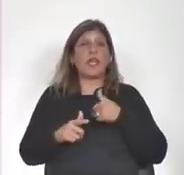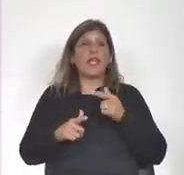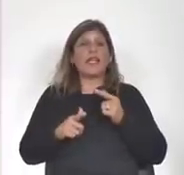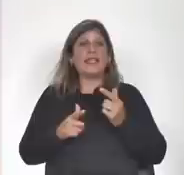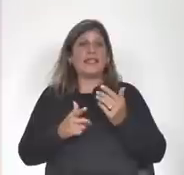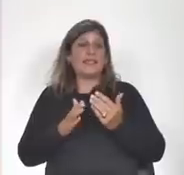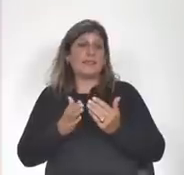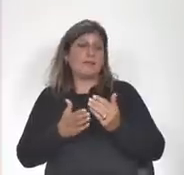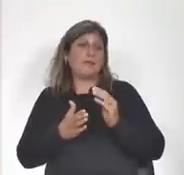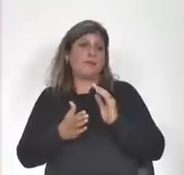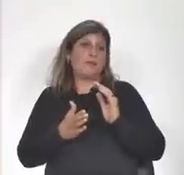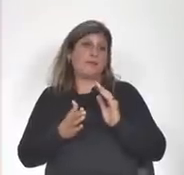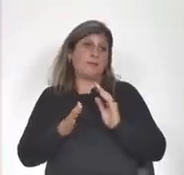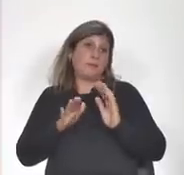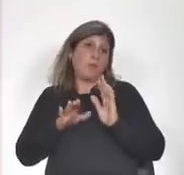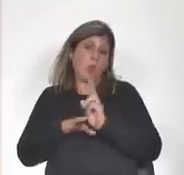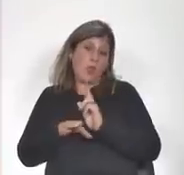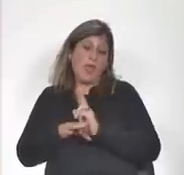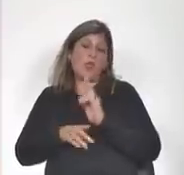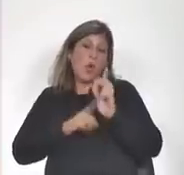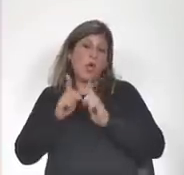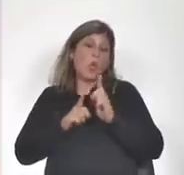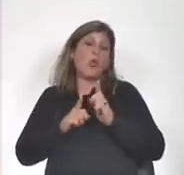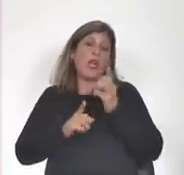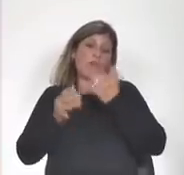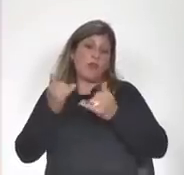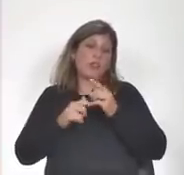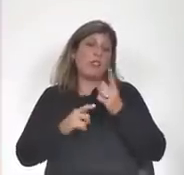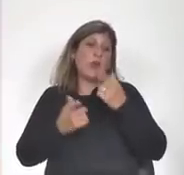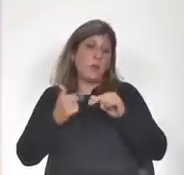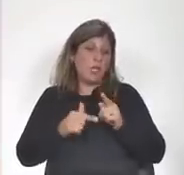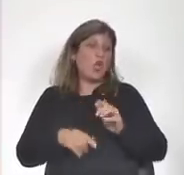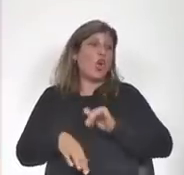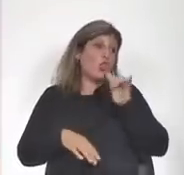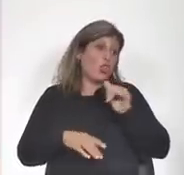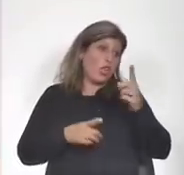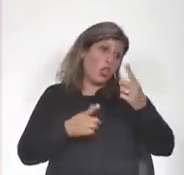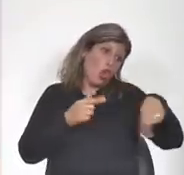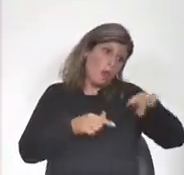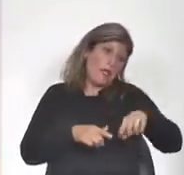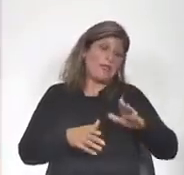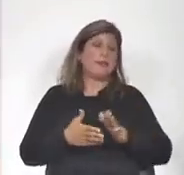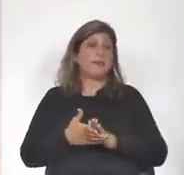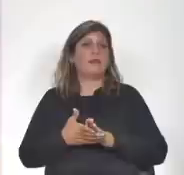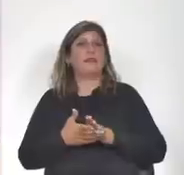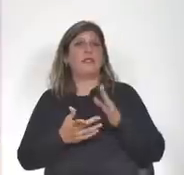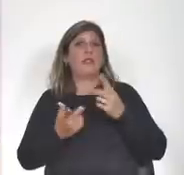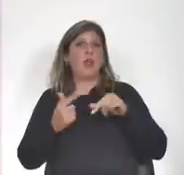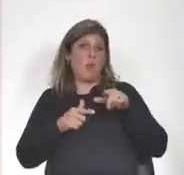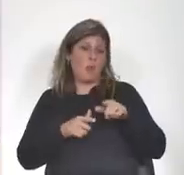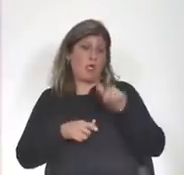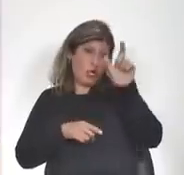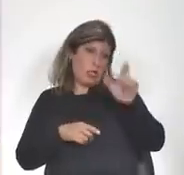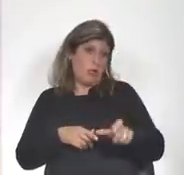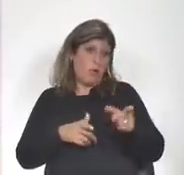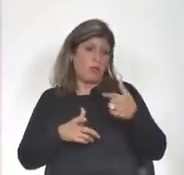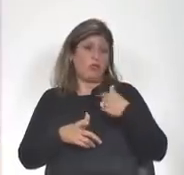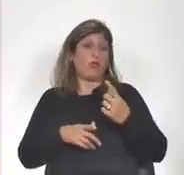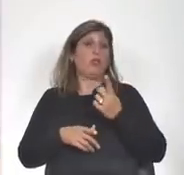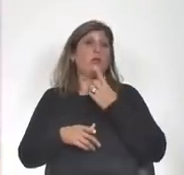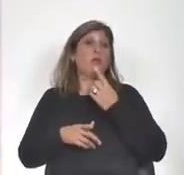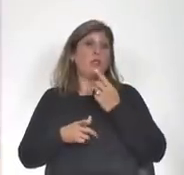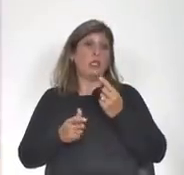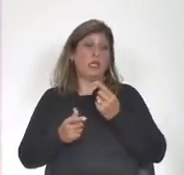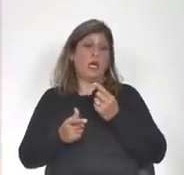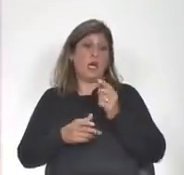información sensible pero revelando lo demás por tratarse justamente de una persona políticamente